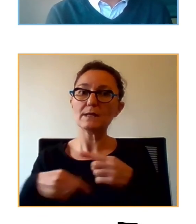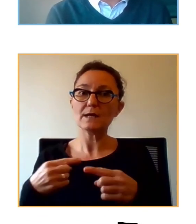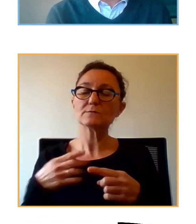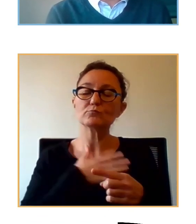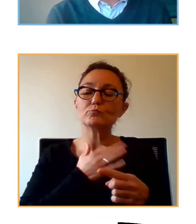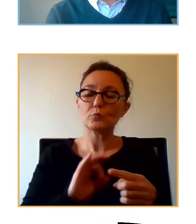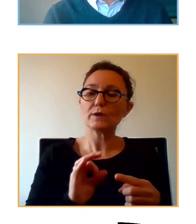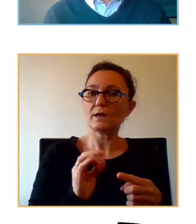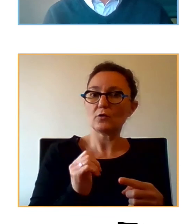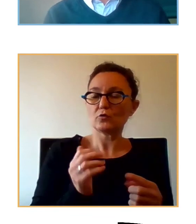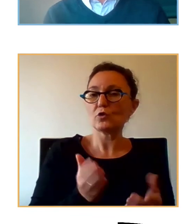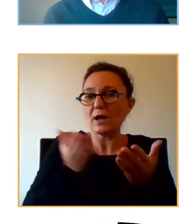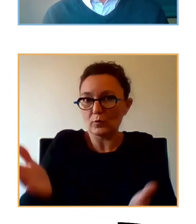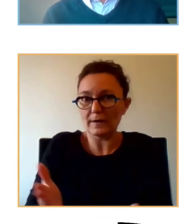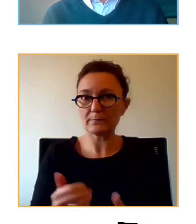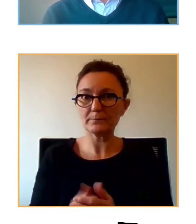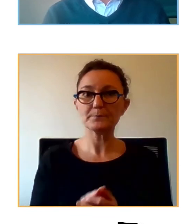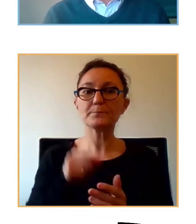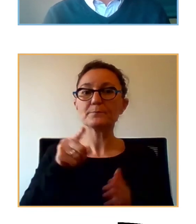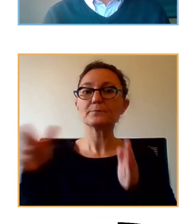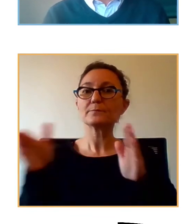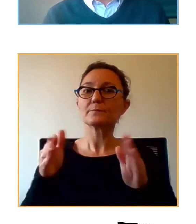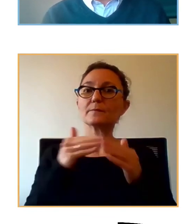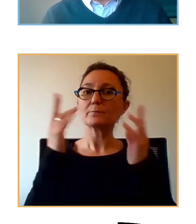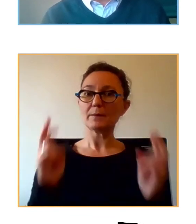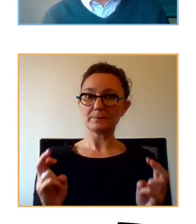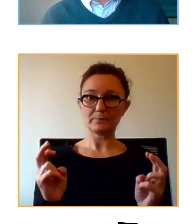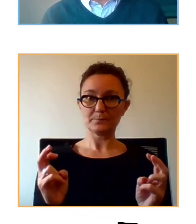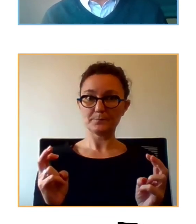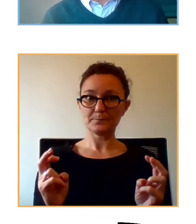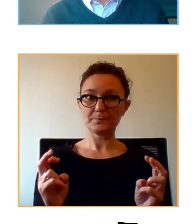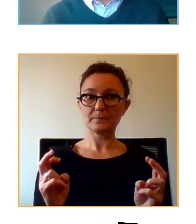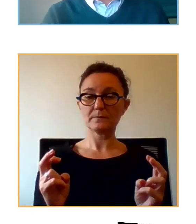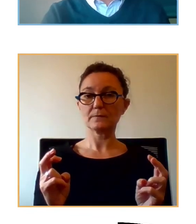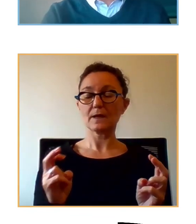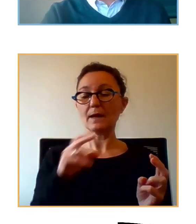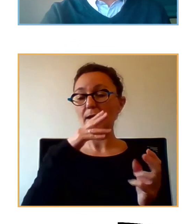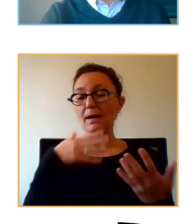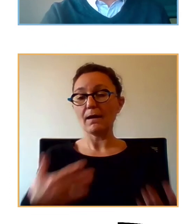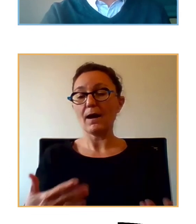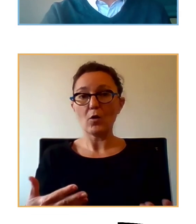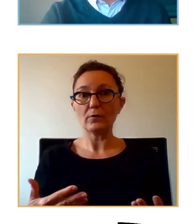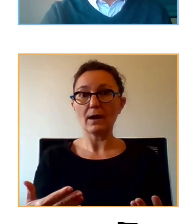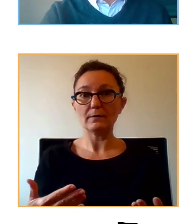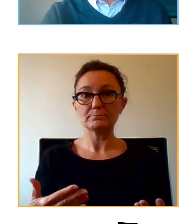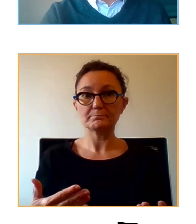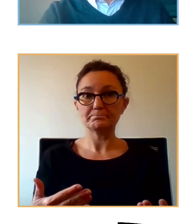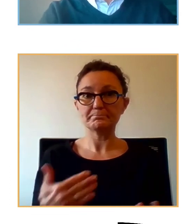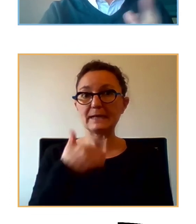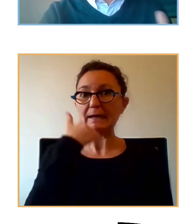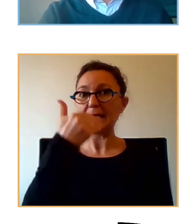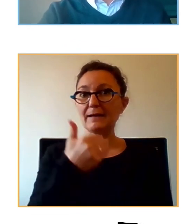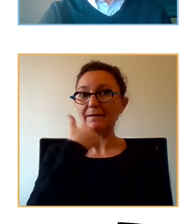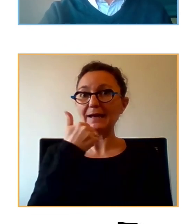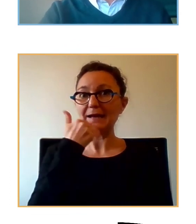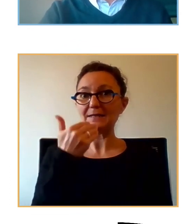pudieron ayudar. Esto es durante el confinamiento, que es afortunadamente ahora nos encontramos casi, como decimos, casi